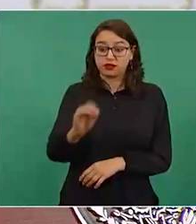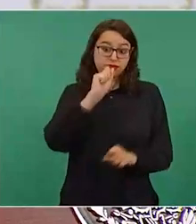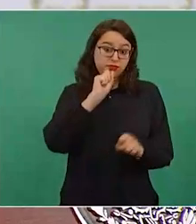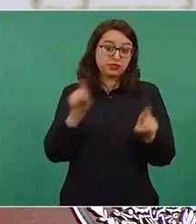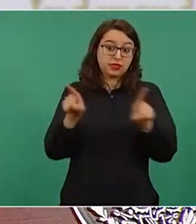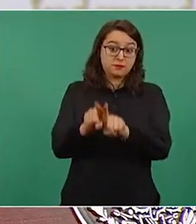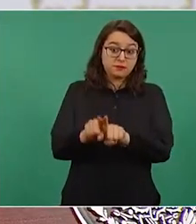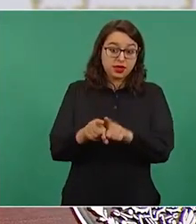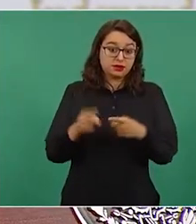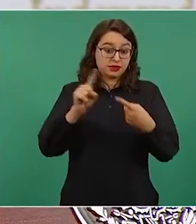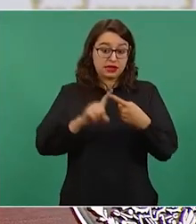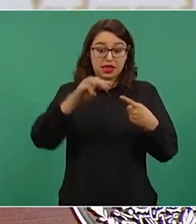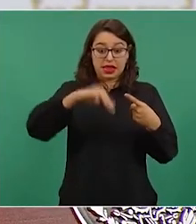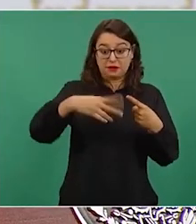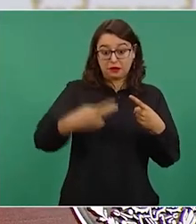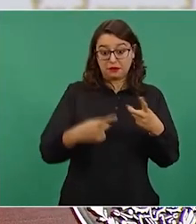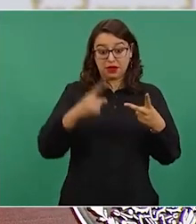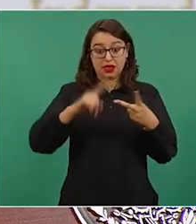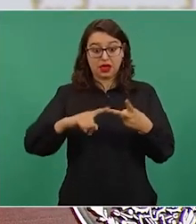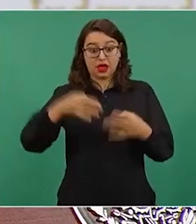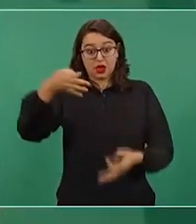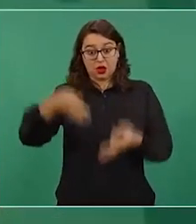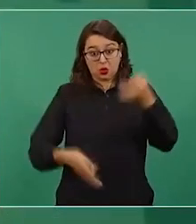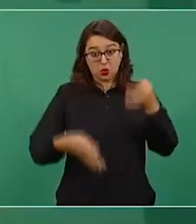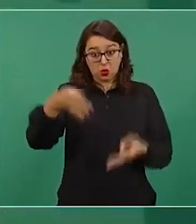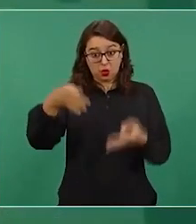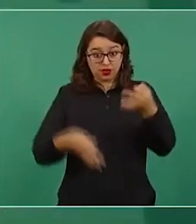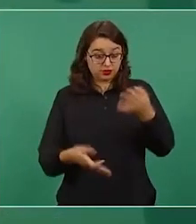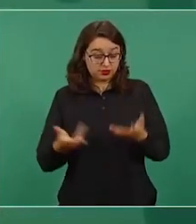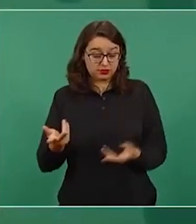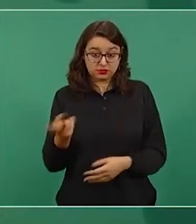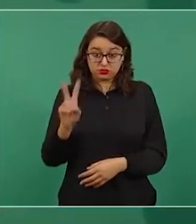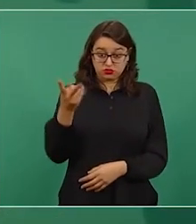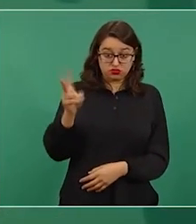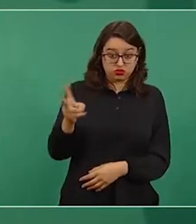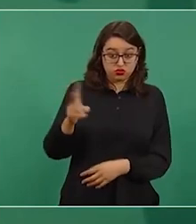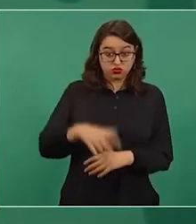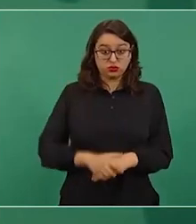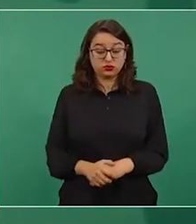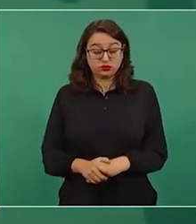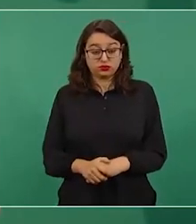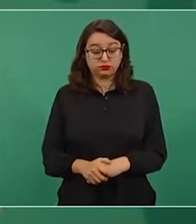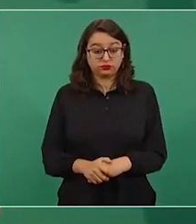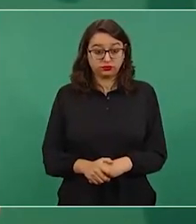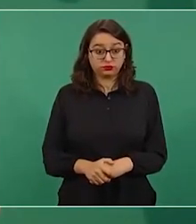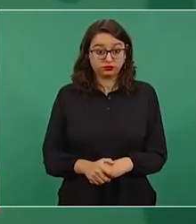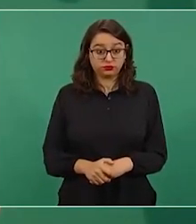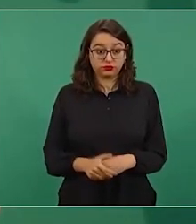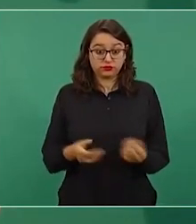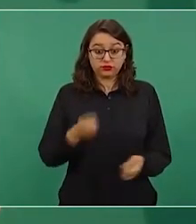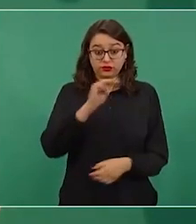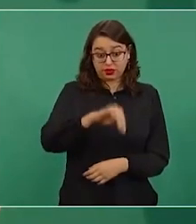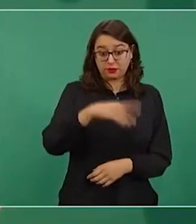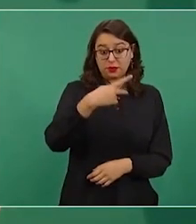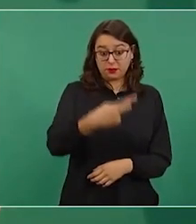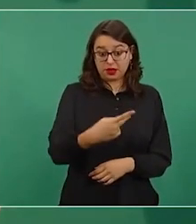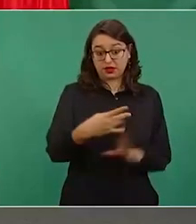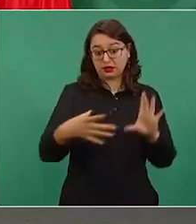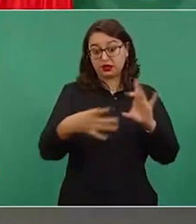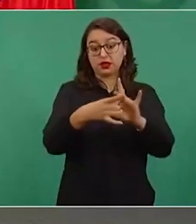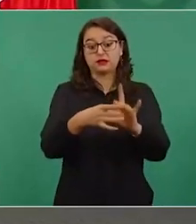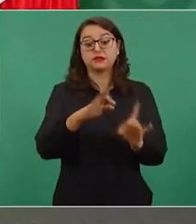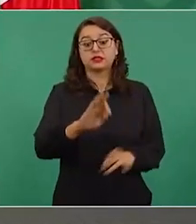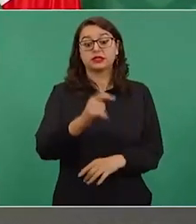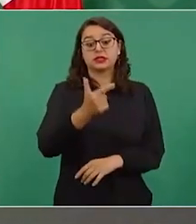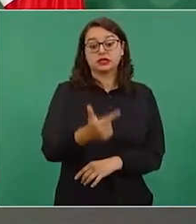Es el Ministerio Público y el juez, el Ministerio Público tiene que ver con la Fiscalía, pero el juez es